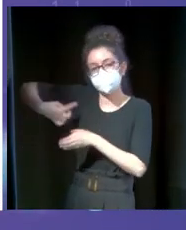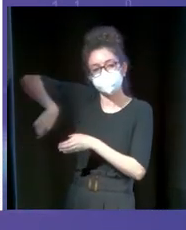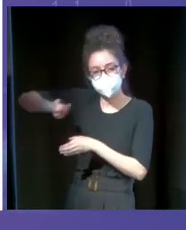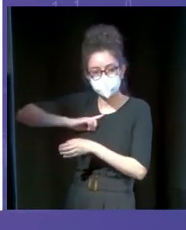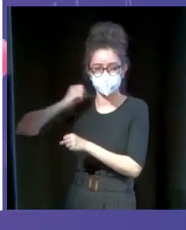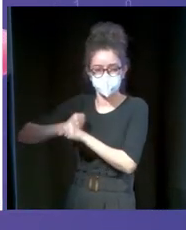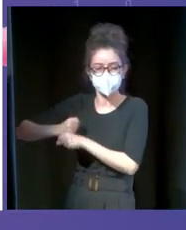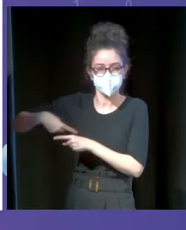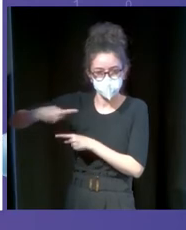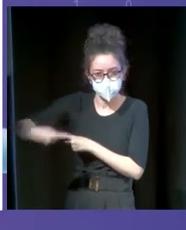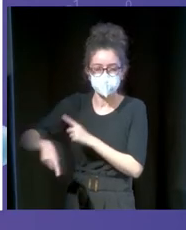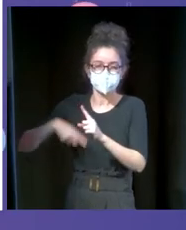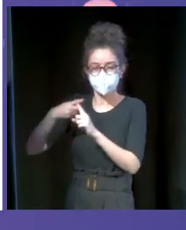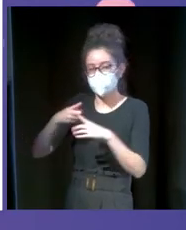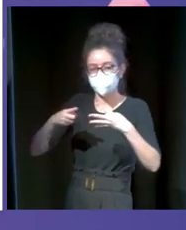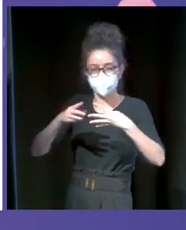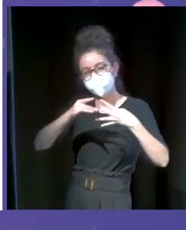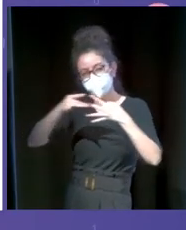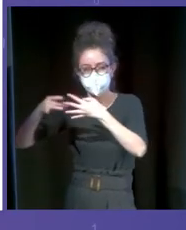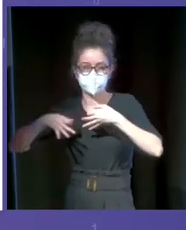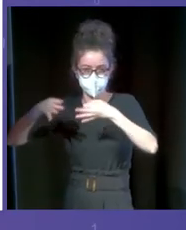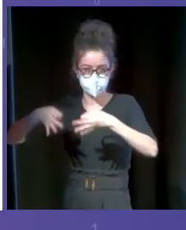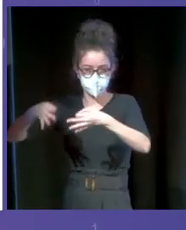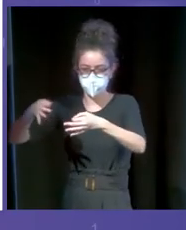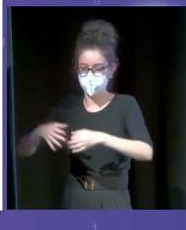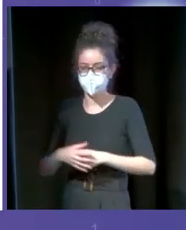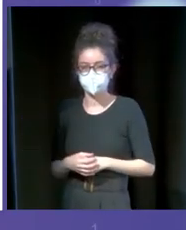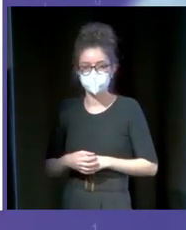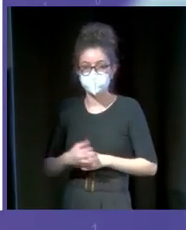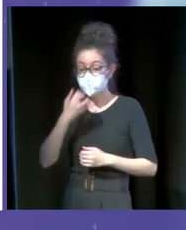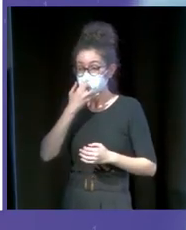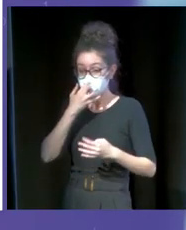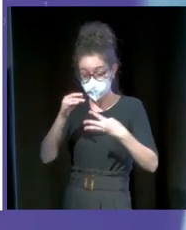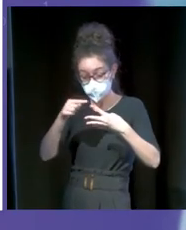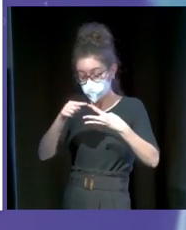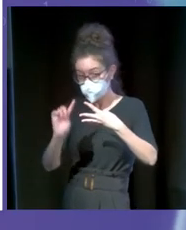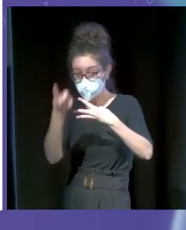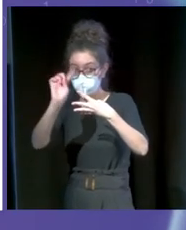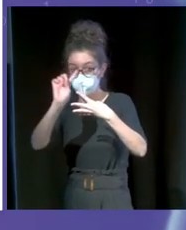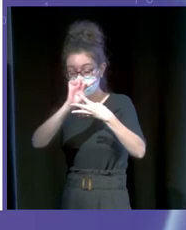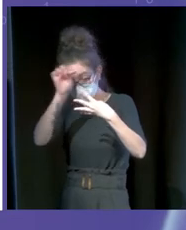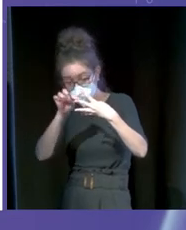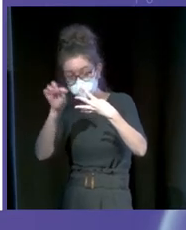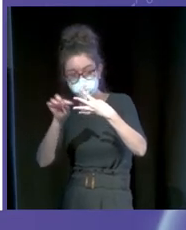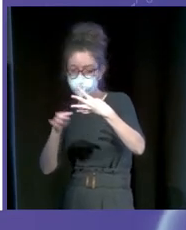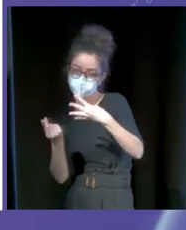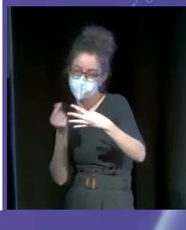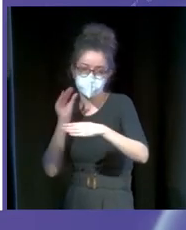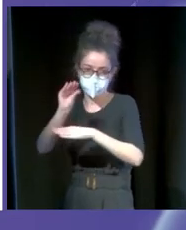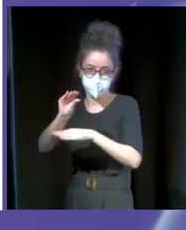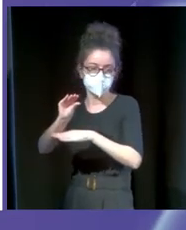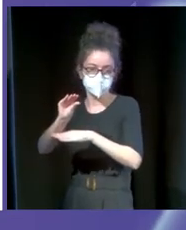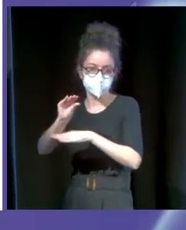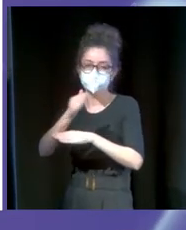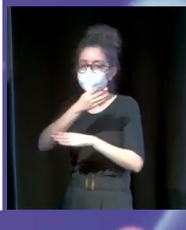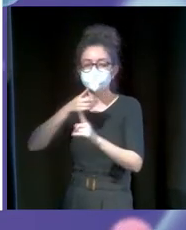y cada vez que nos posicionemos mejor. ¿Qué hacemos en el caso de que no aparezcamos los primeros? Pues invertimos. El caso es ser